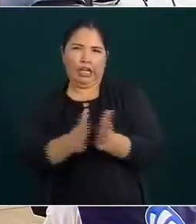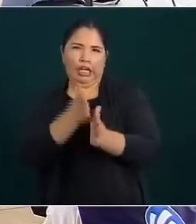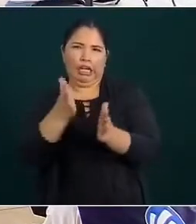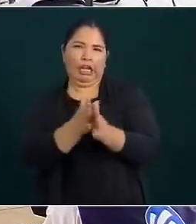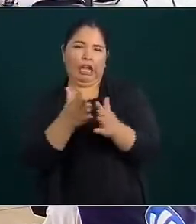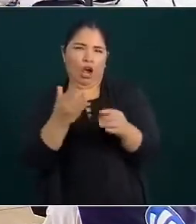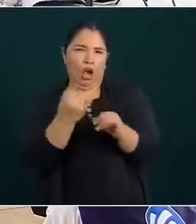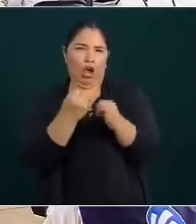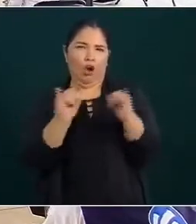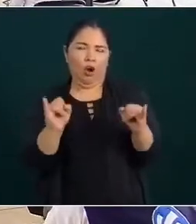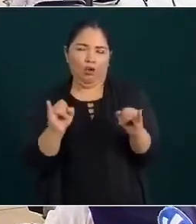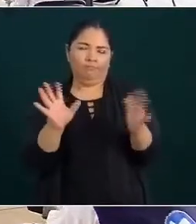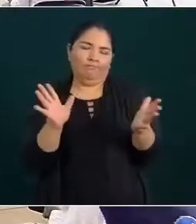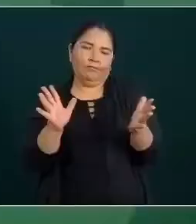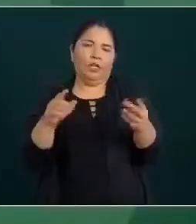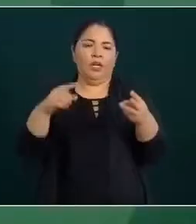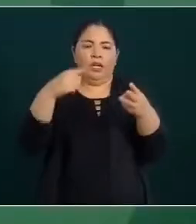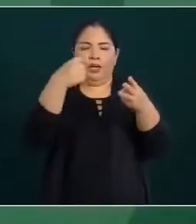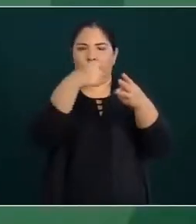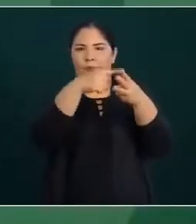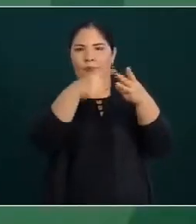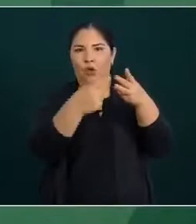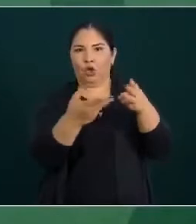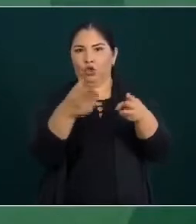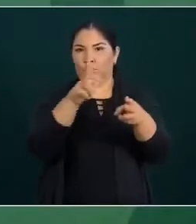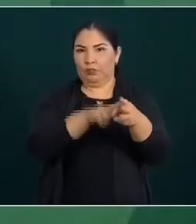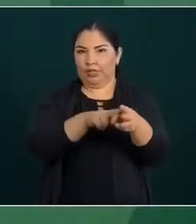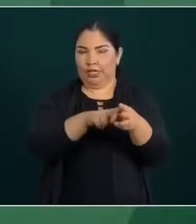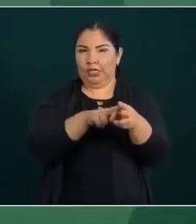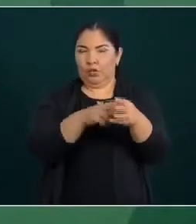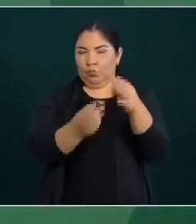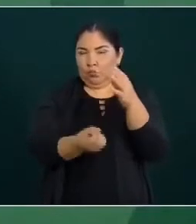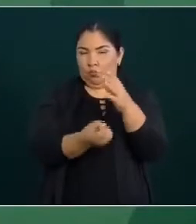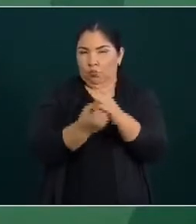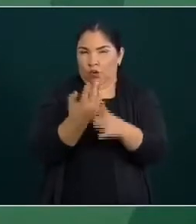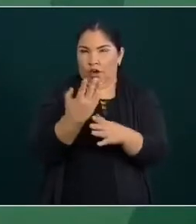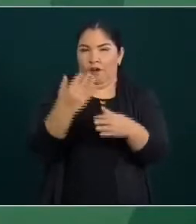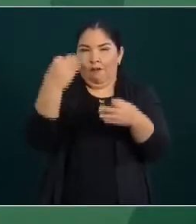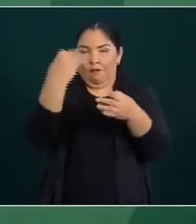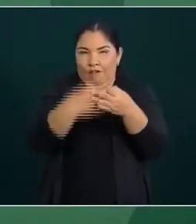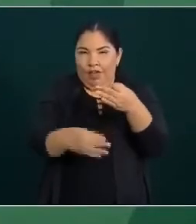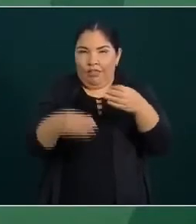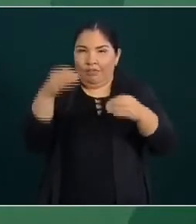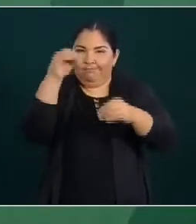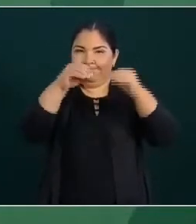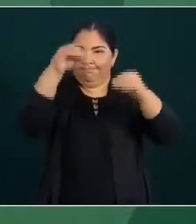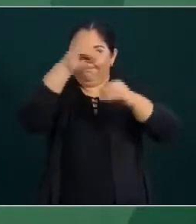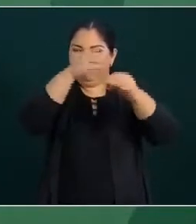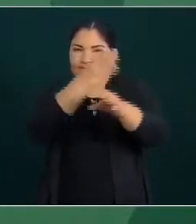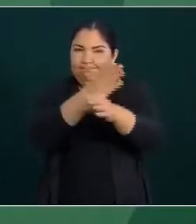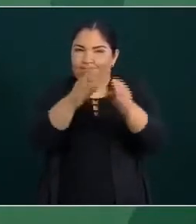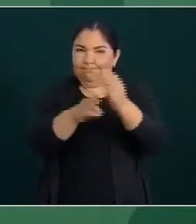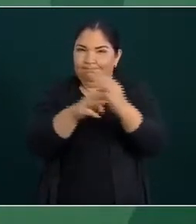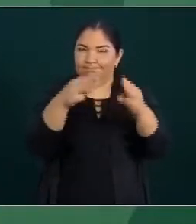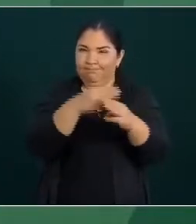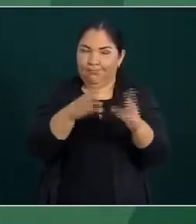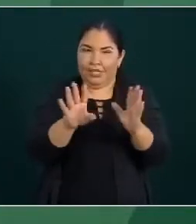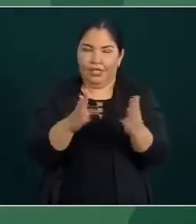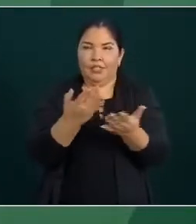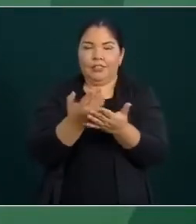Bueno, acerca de los hospitales que están terminados, falta equiparlos. Es una